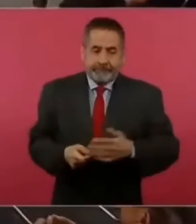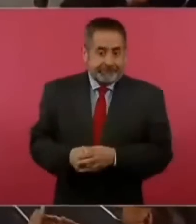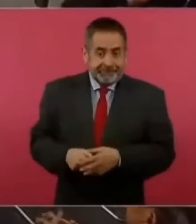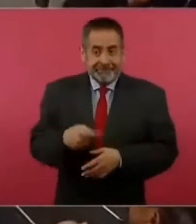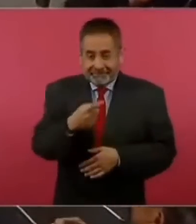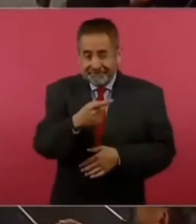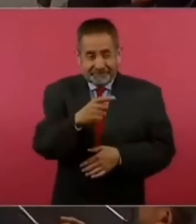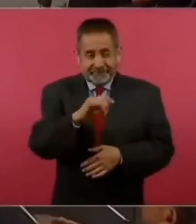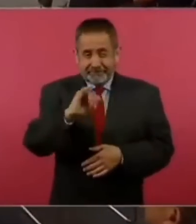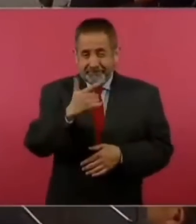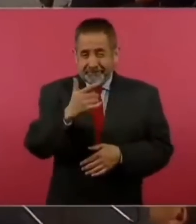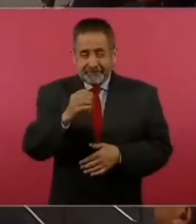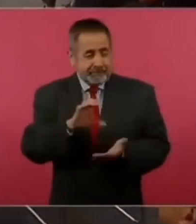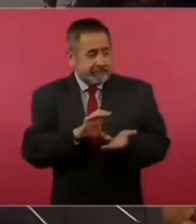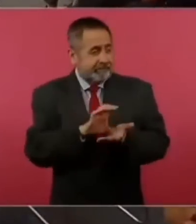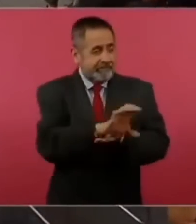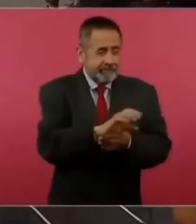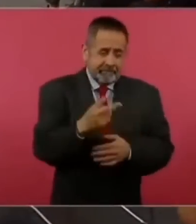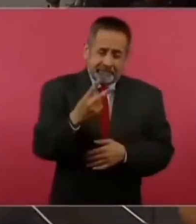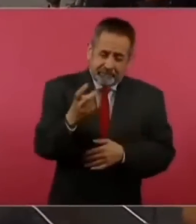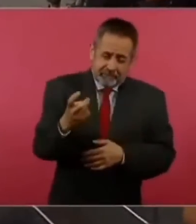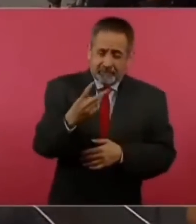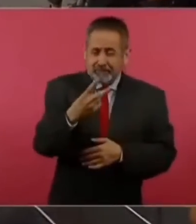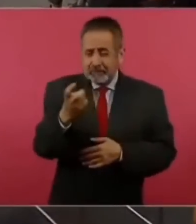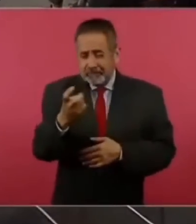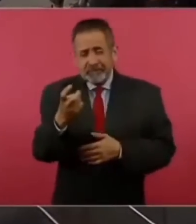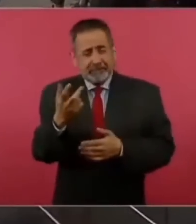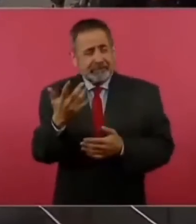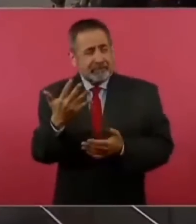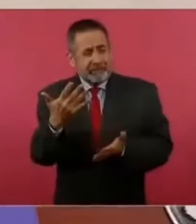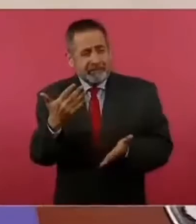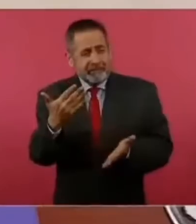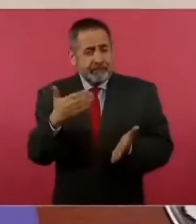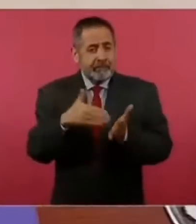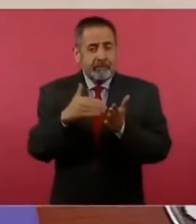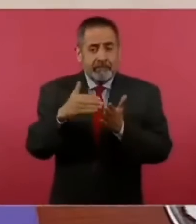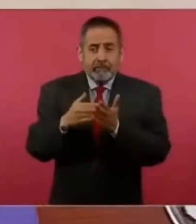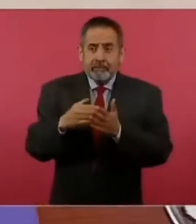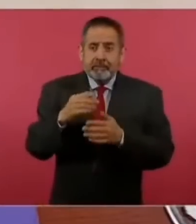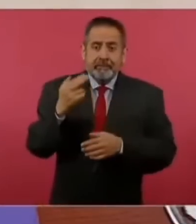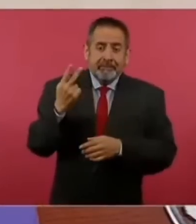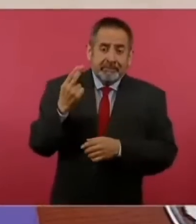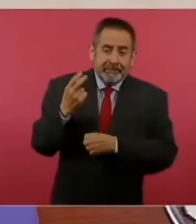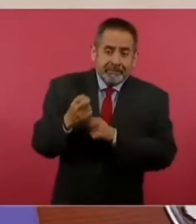por ese hospital como 200 250 millones por 25 años